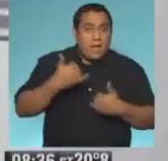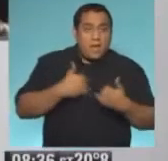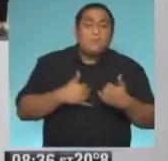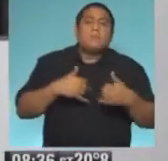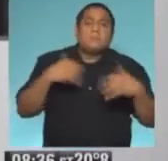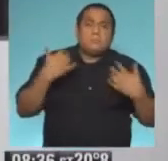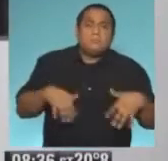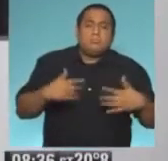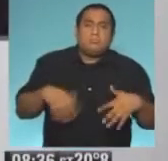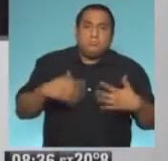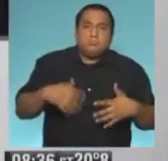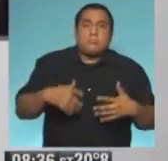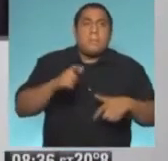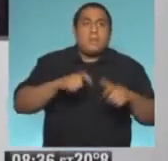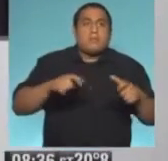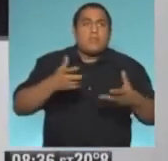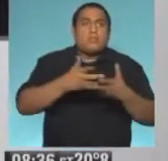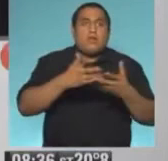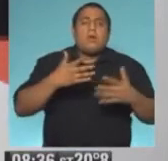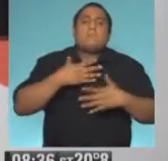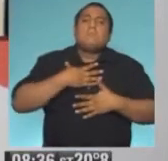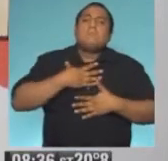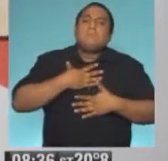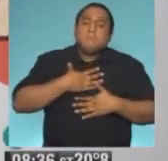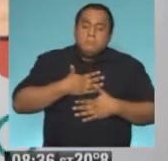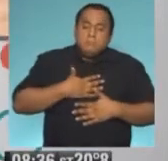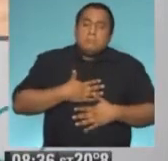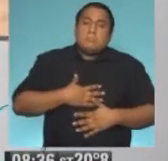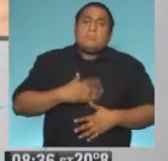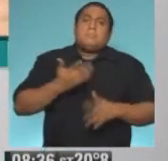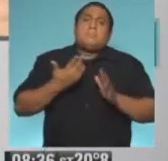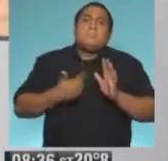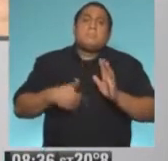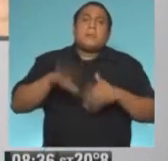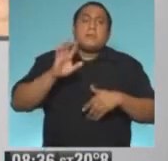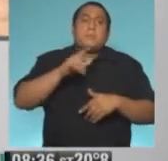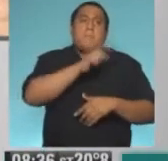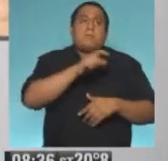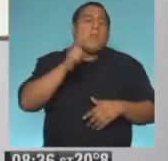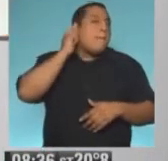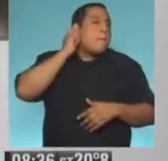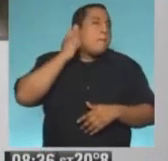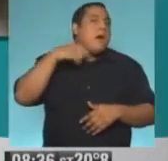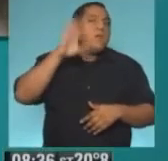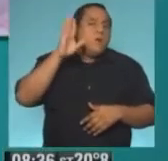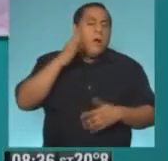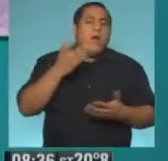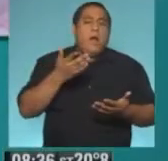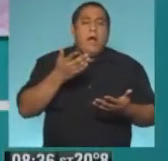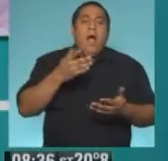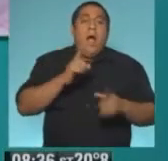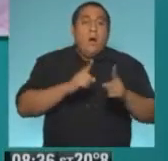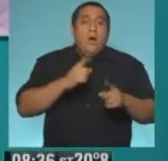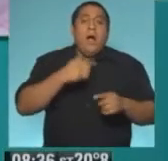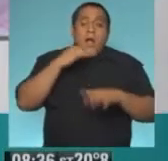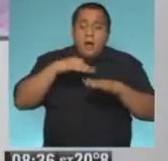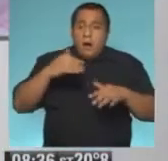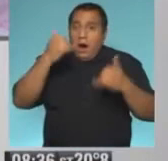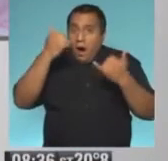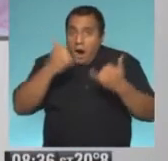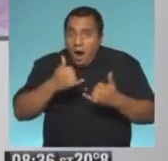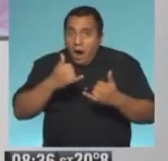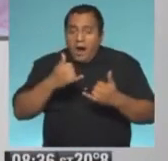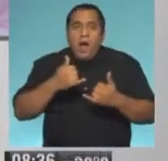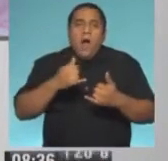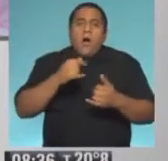social ha traído muchísima tranquilidad, más que nada a lo que es la gente mayor, a los que son padres de familia, gente de